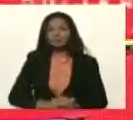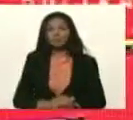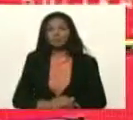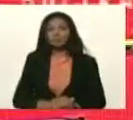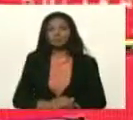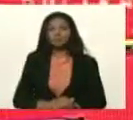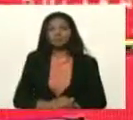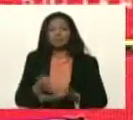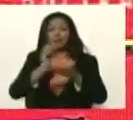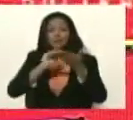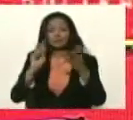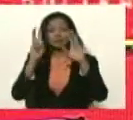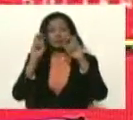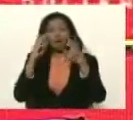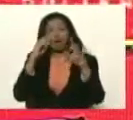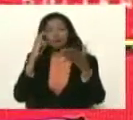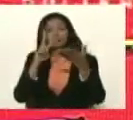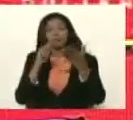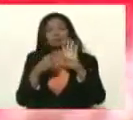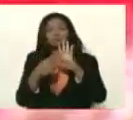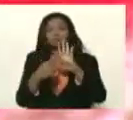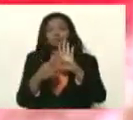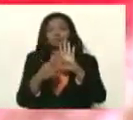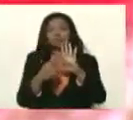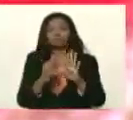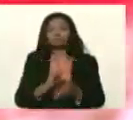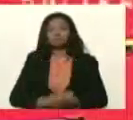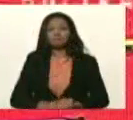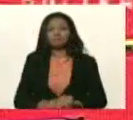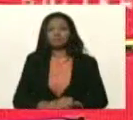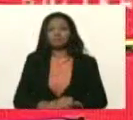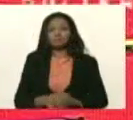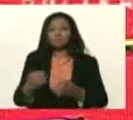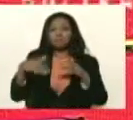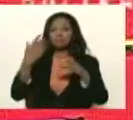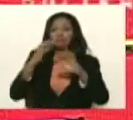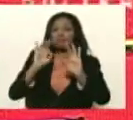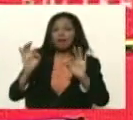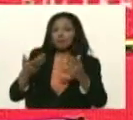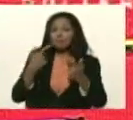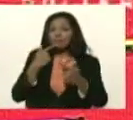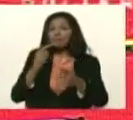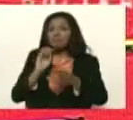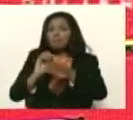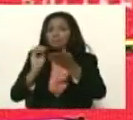mi lapicero nuevo, mira, aquí está, Freddy Bernal, no me mandaste la cosa que me dijiste,